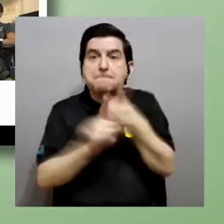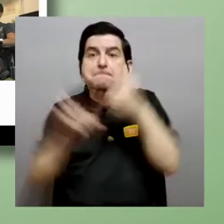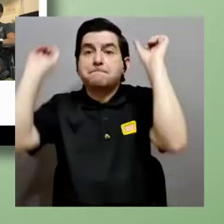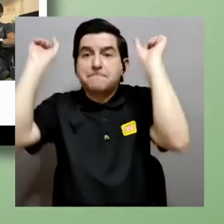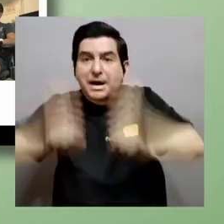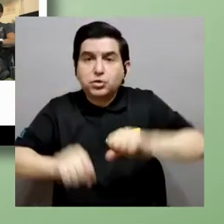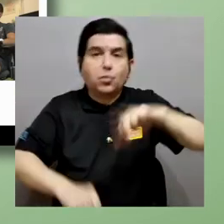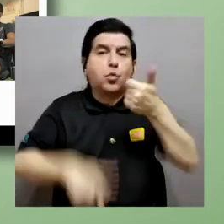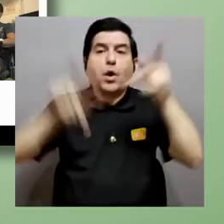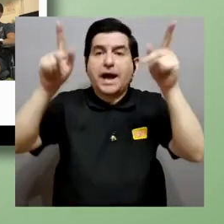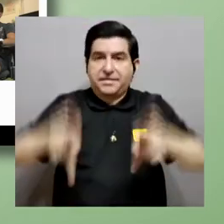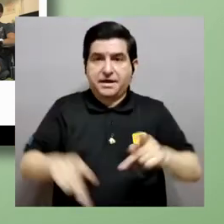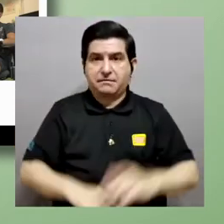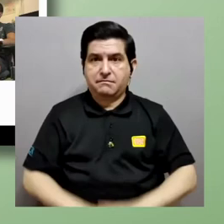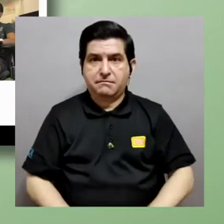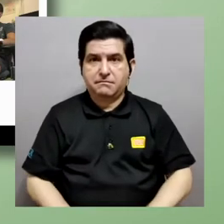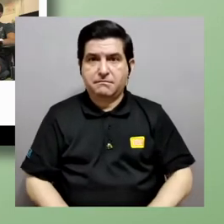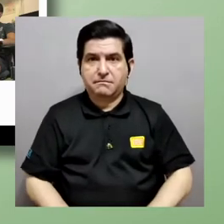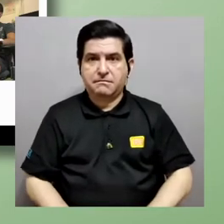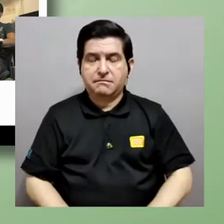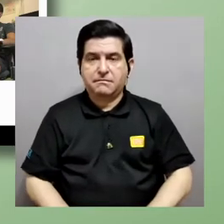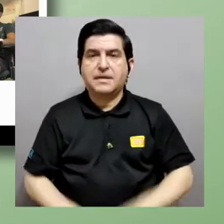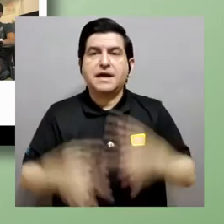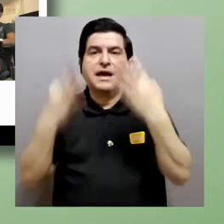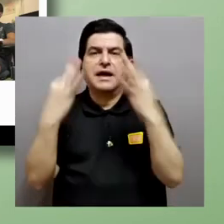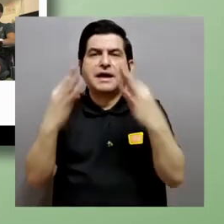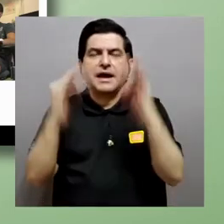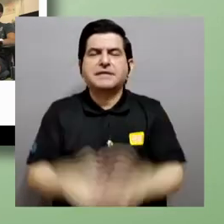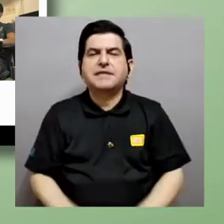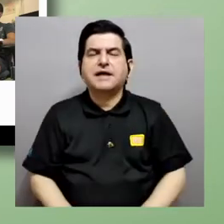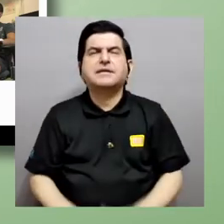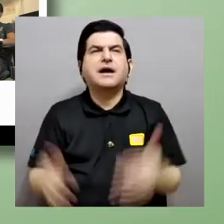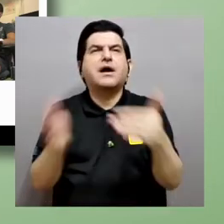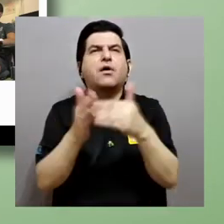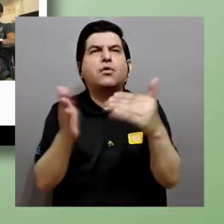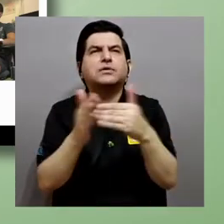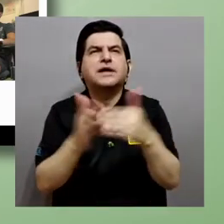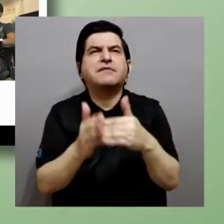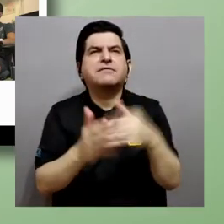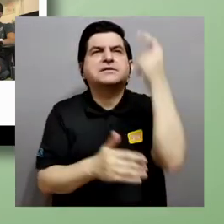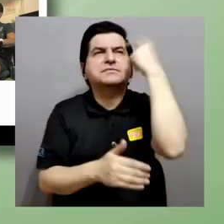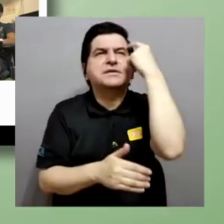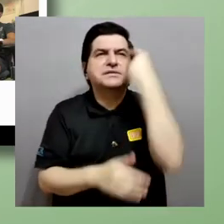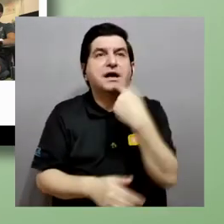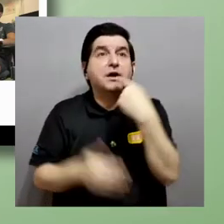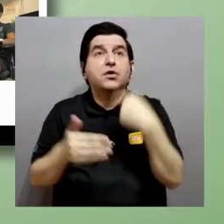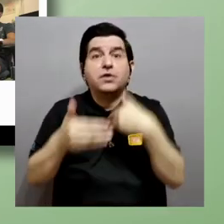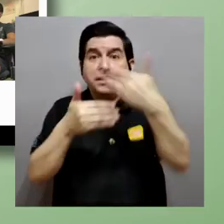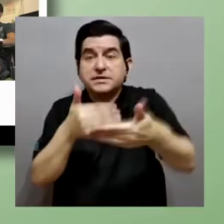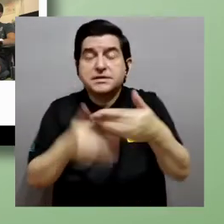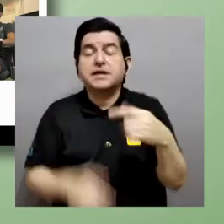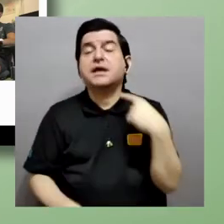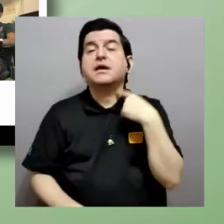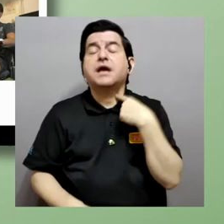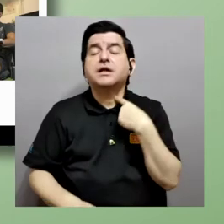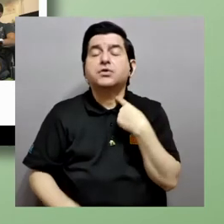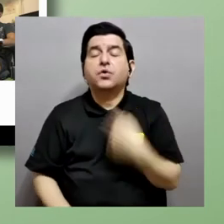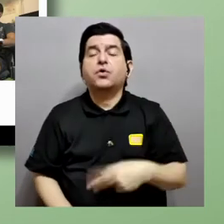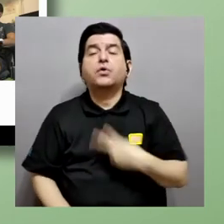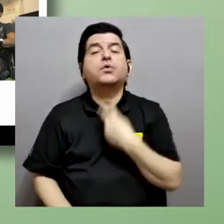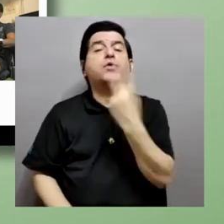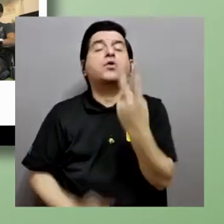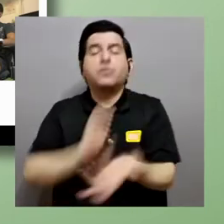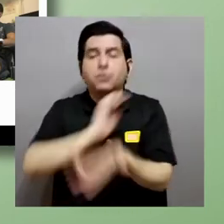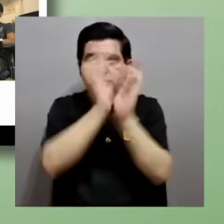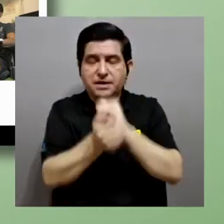impacto que podría tener en el otro que traten de refraciar lo que están a punto de decir y que cambien también su tono de voz y